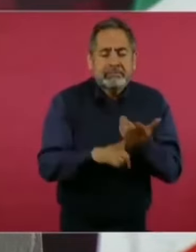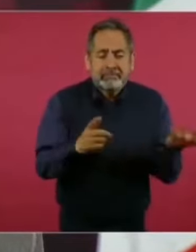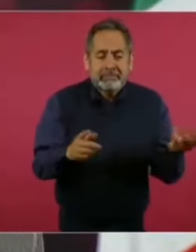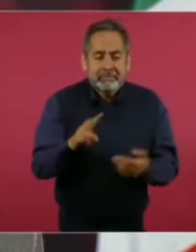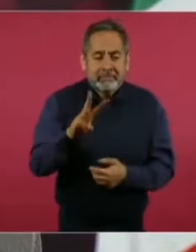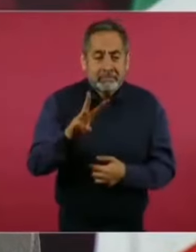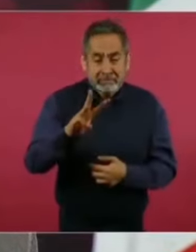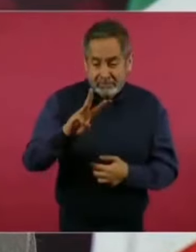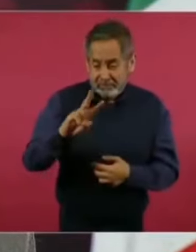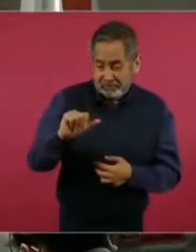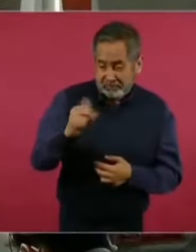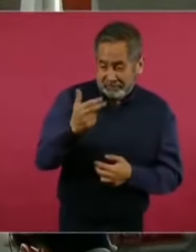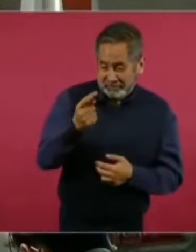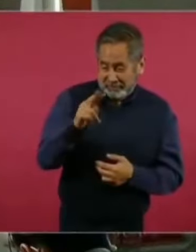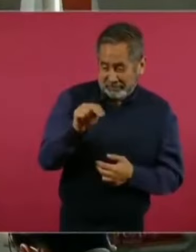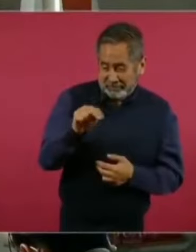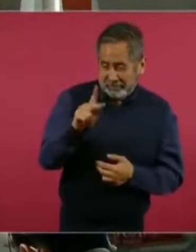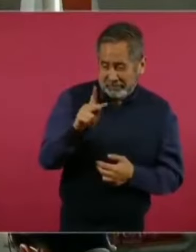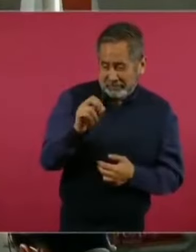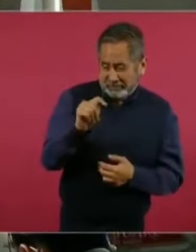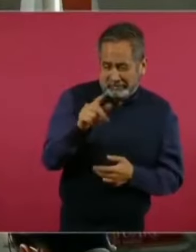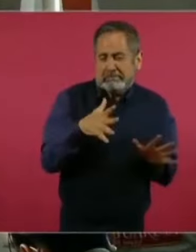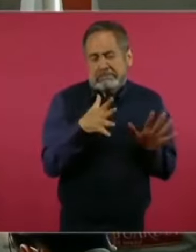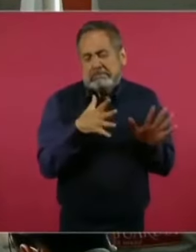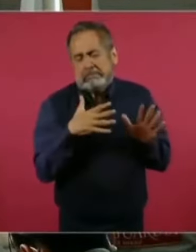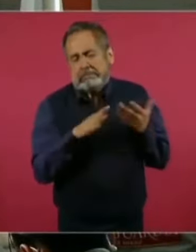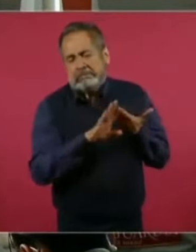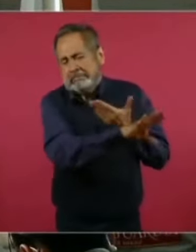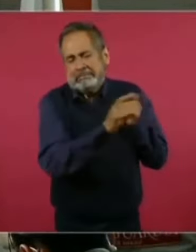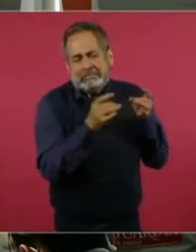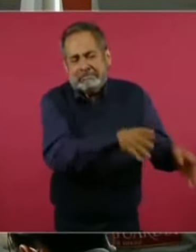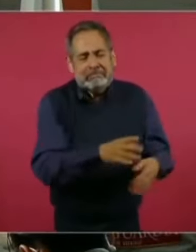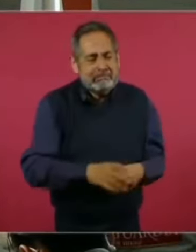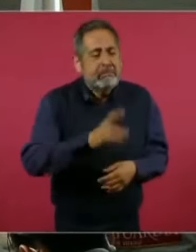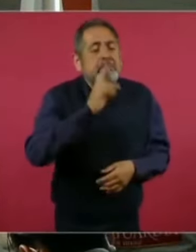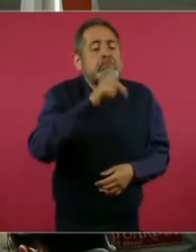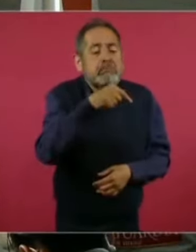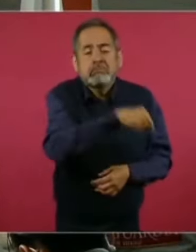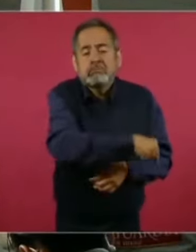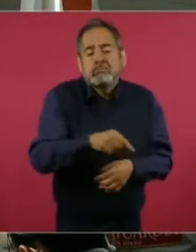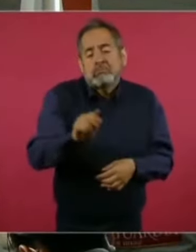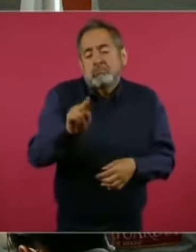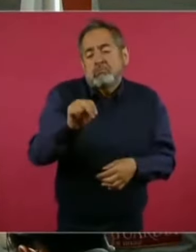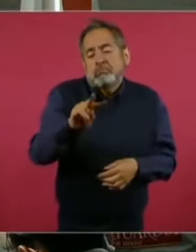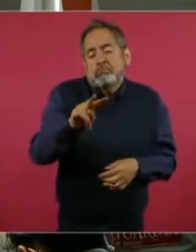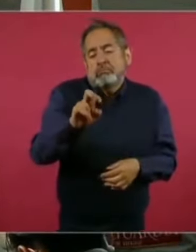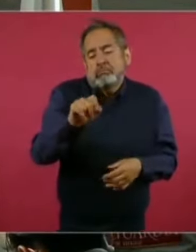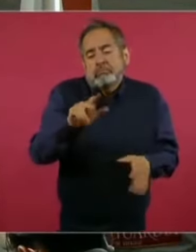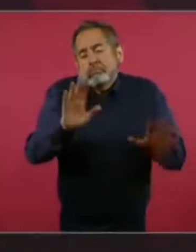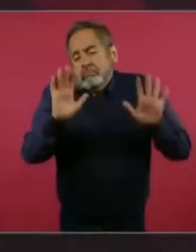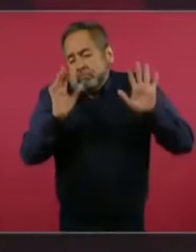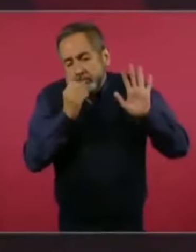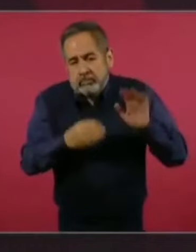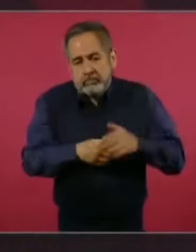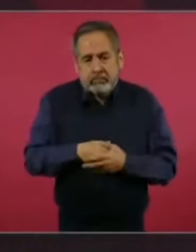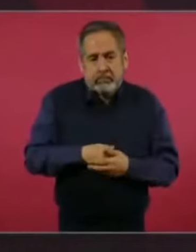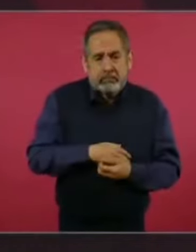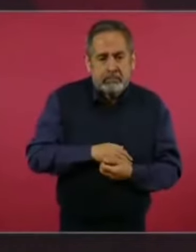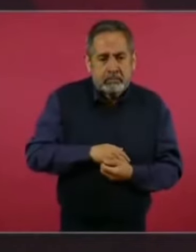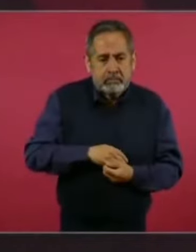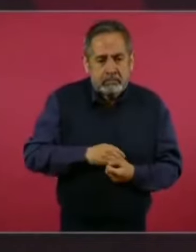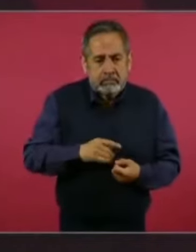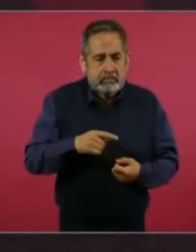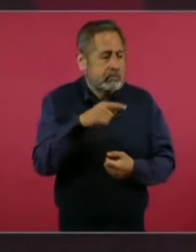desde luego que es muchísimo mejor el financiero